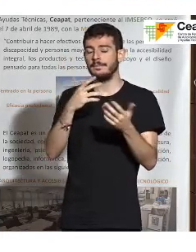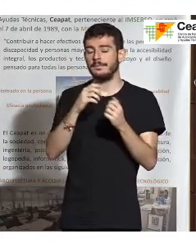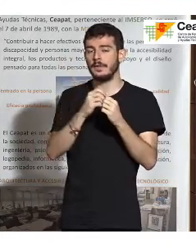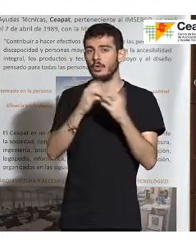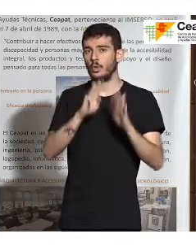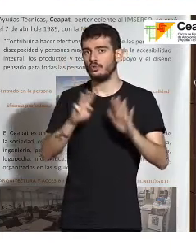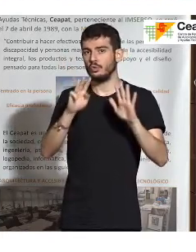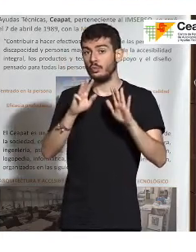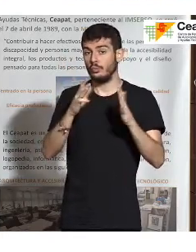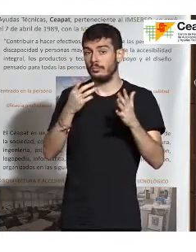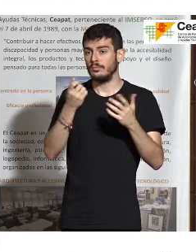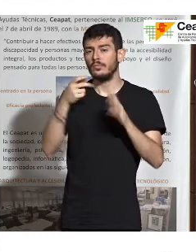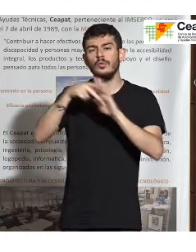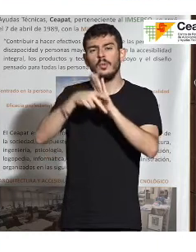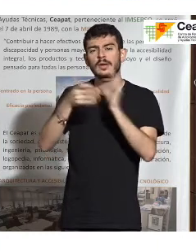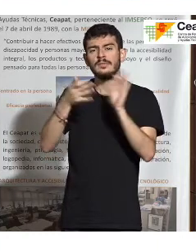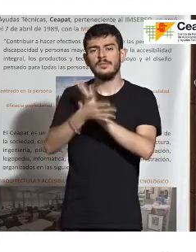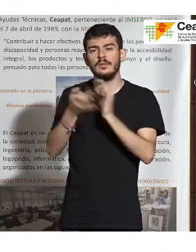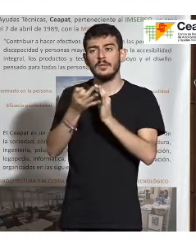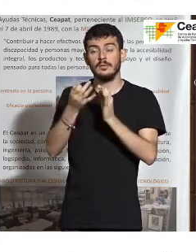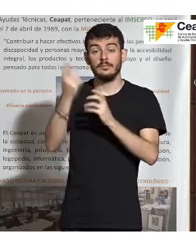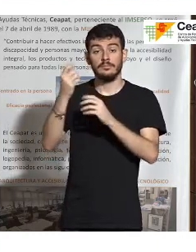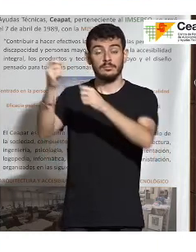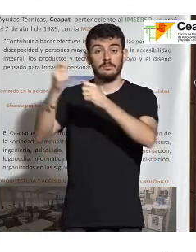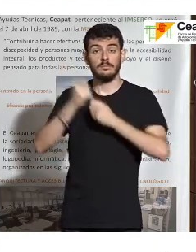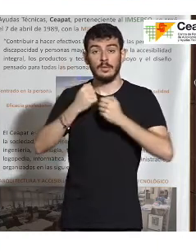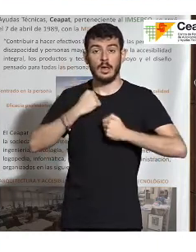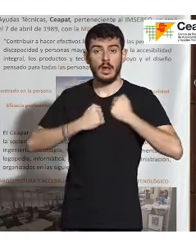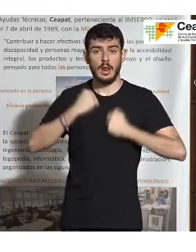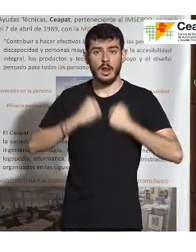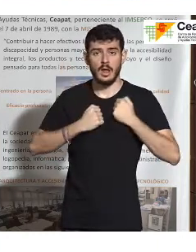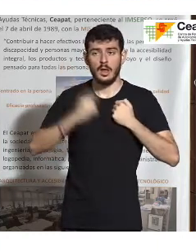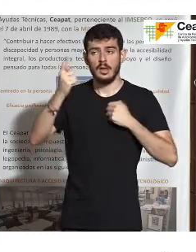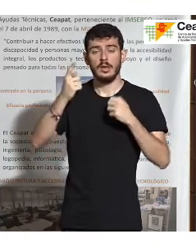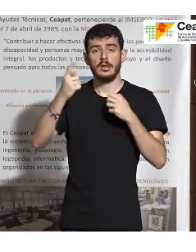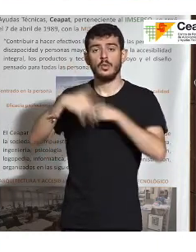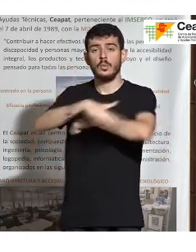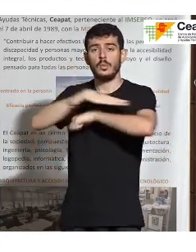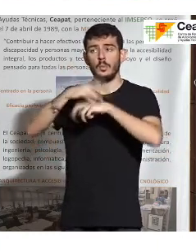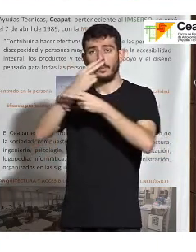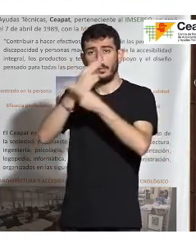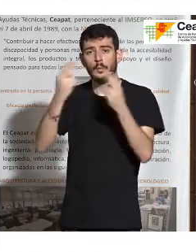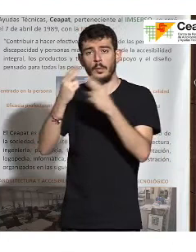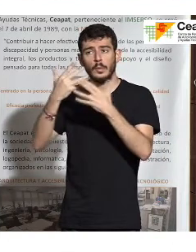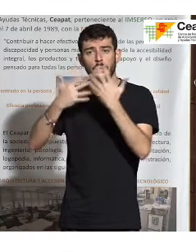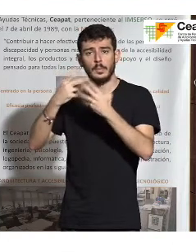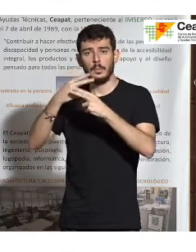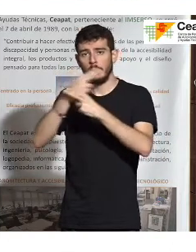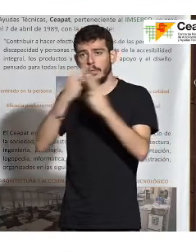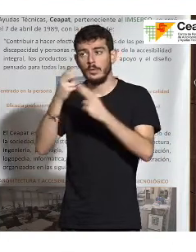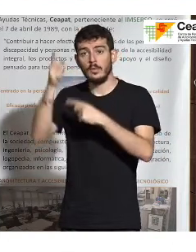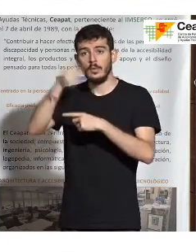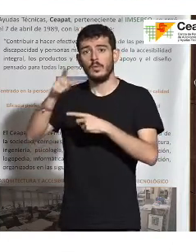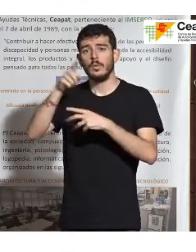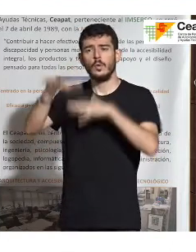qué dice esa norma? Pues que Estados Unidos y Canadá, cuyas administraciones públicas son quienes más compran en el